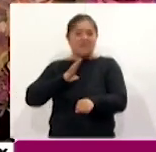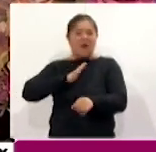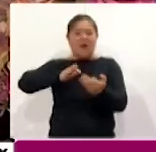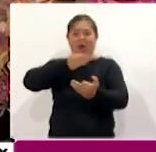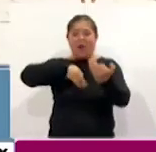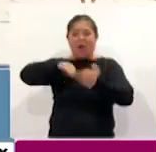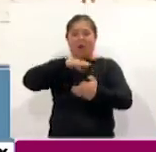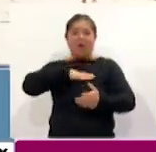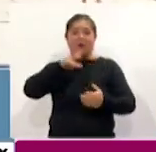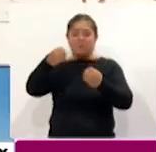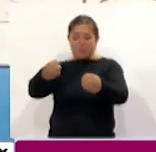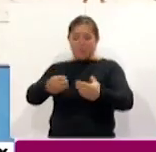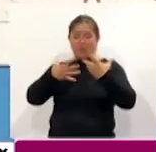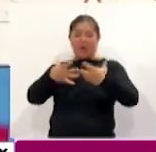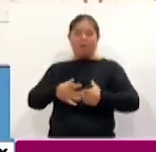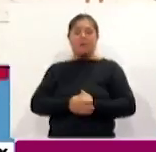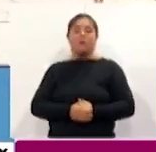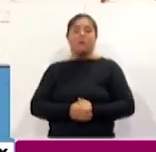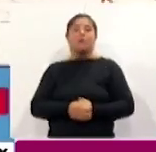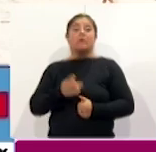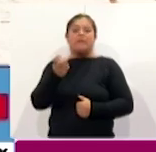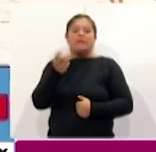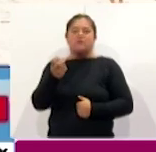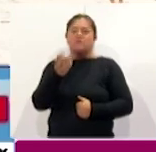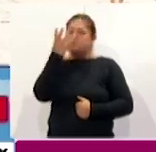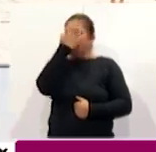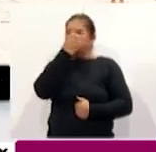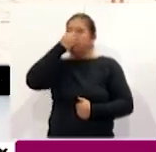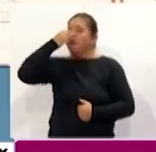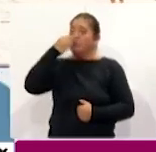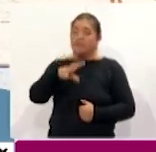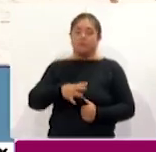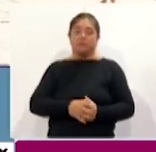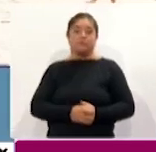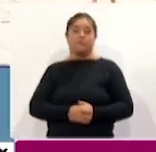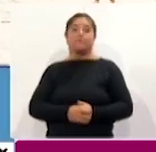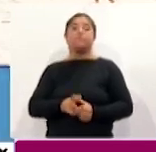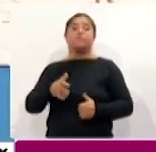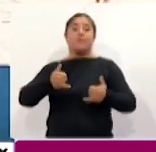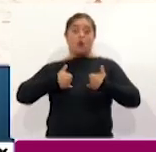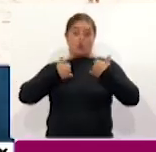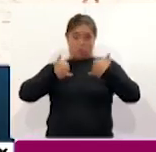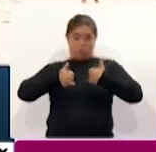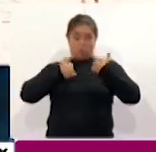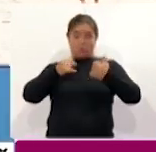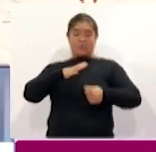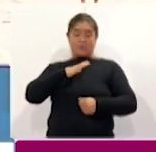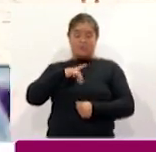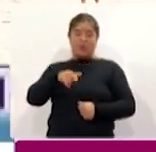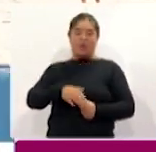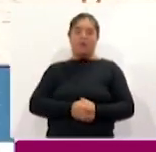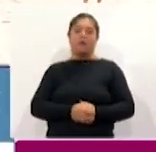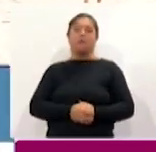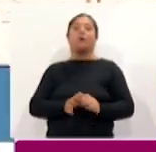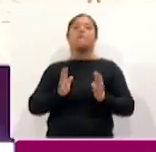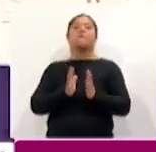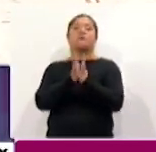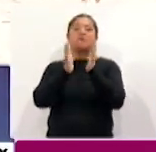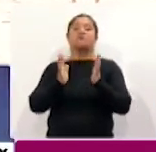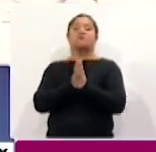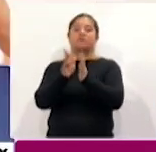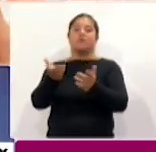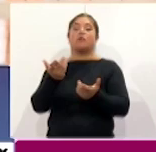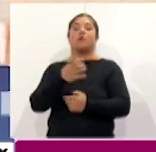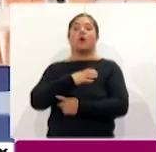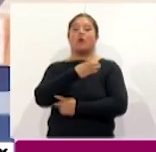que nos ha dejado algo maravilloso. Nos ha dejado jóvenes que están participando en las